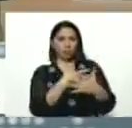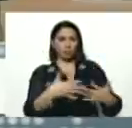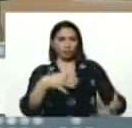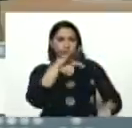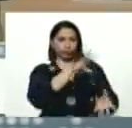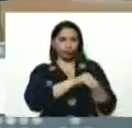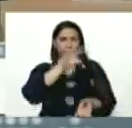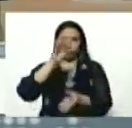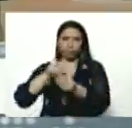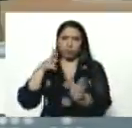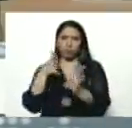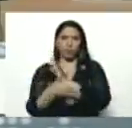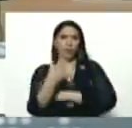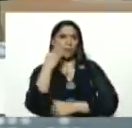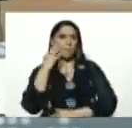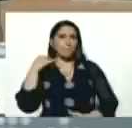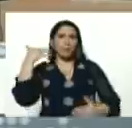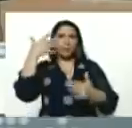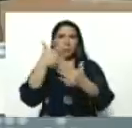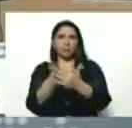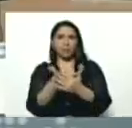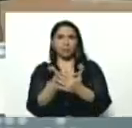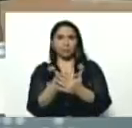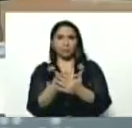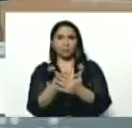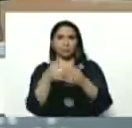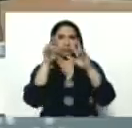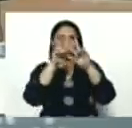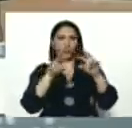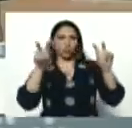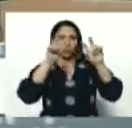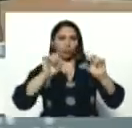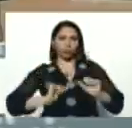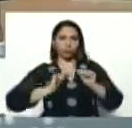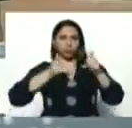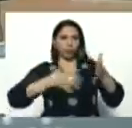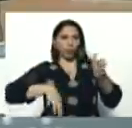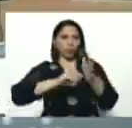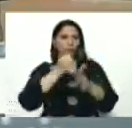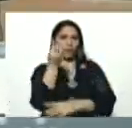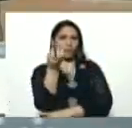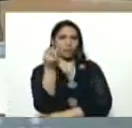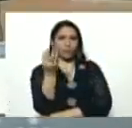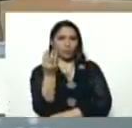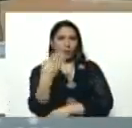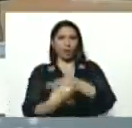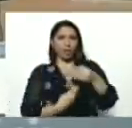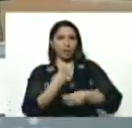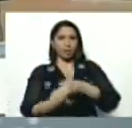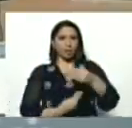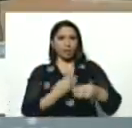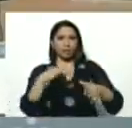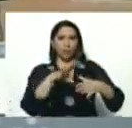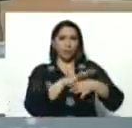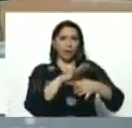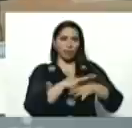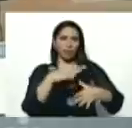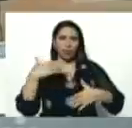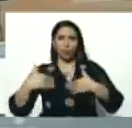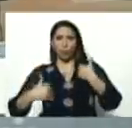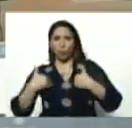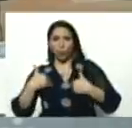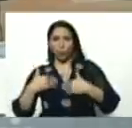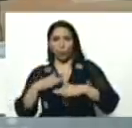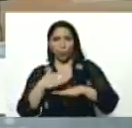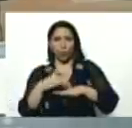las experiencias de eso, revisar, y arrancar nuevamente con los foros, que se están haciendo martes y jueves, la